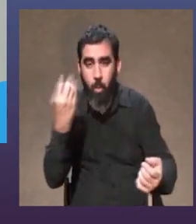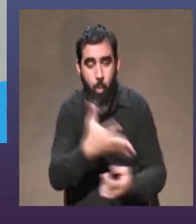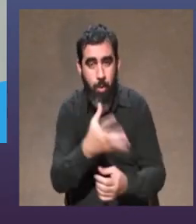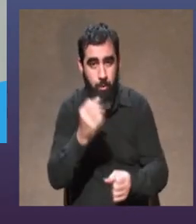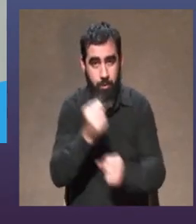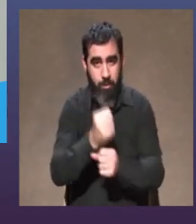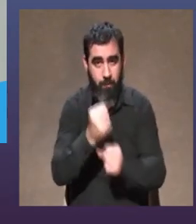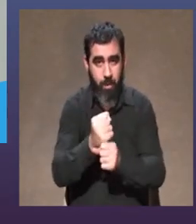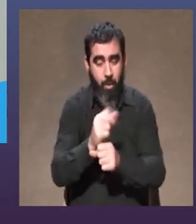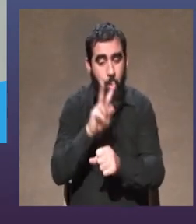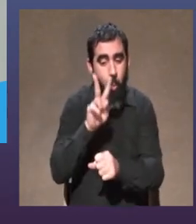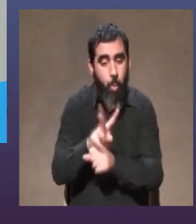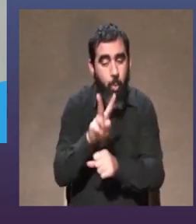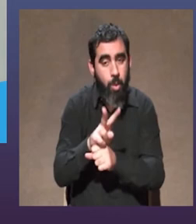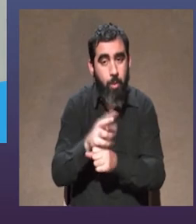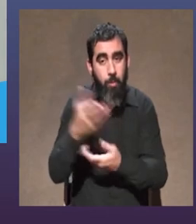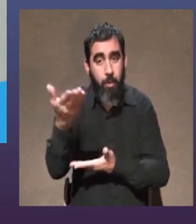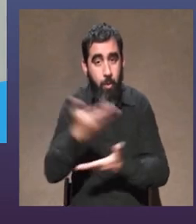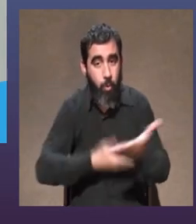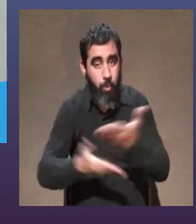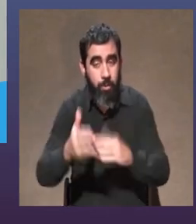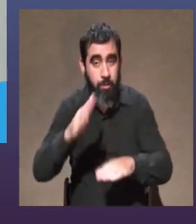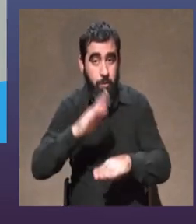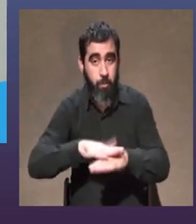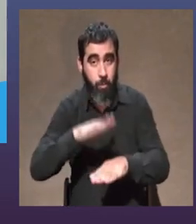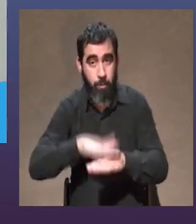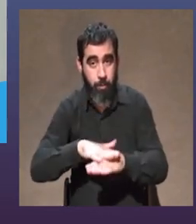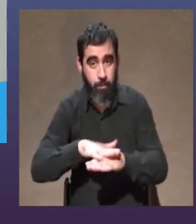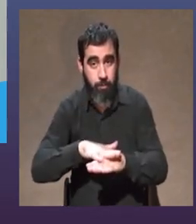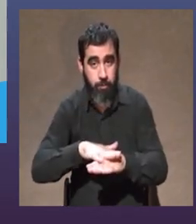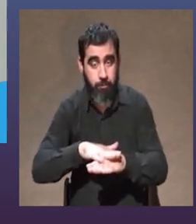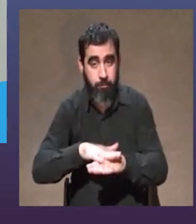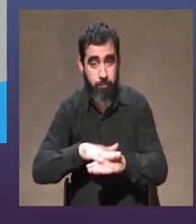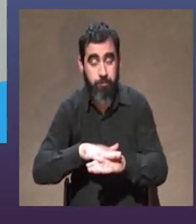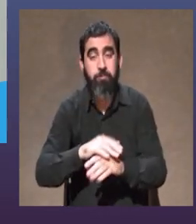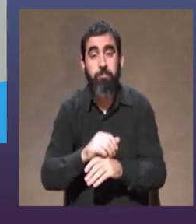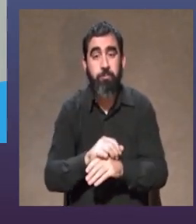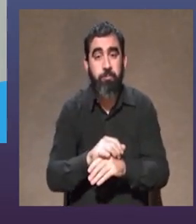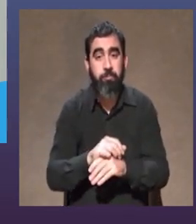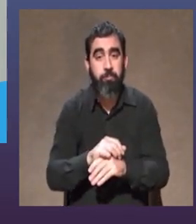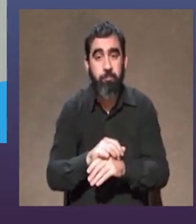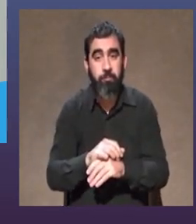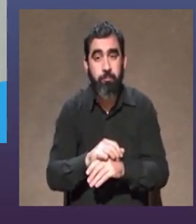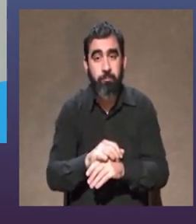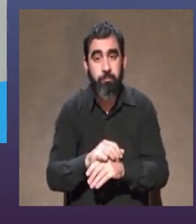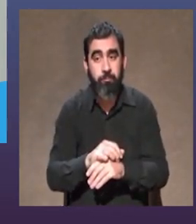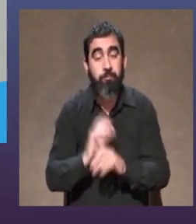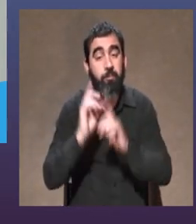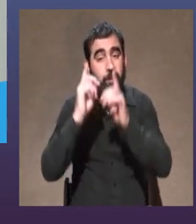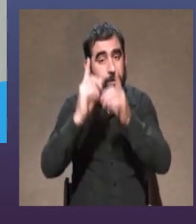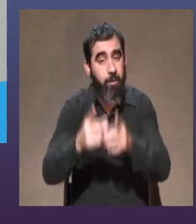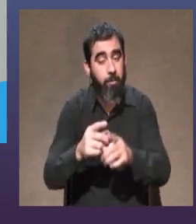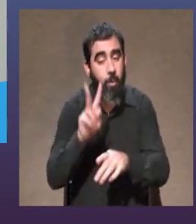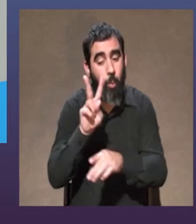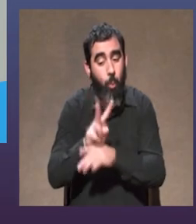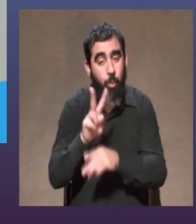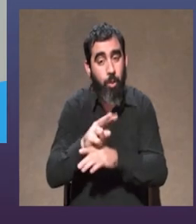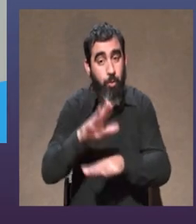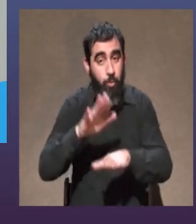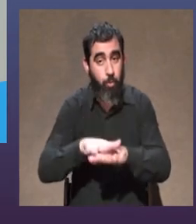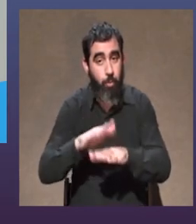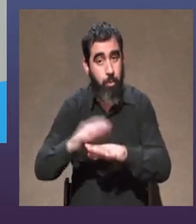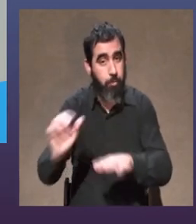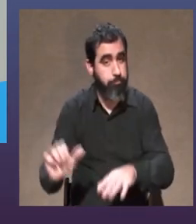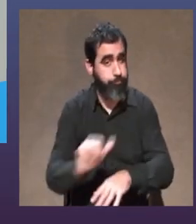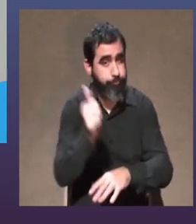cuidado cuidado para compartir los momentos de perdedera que se den frágiles y también cuidado